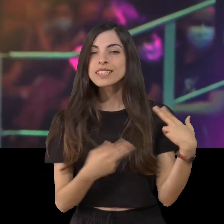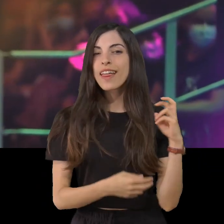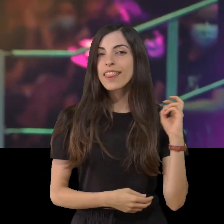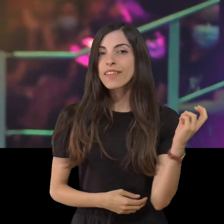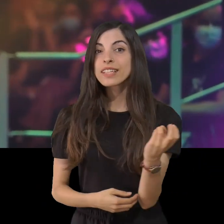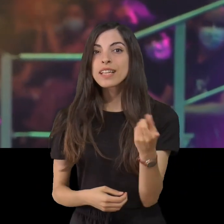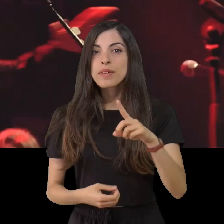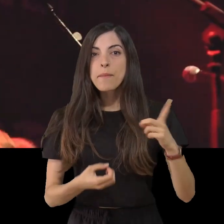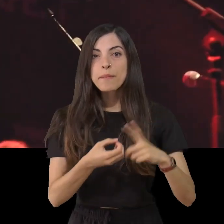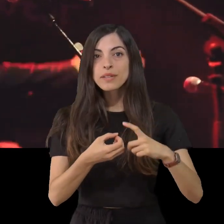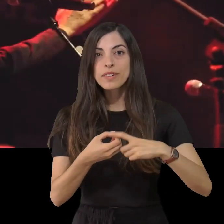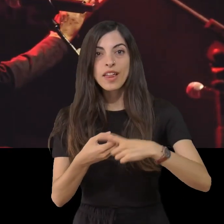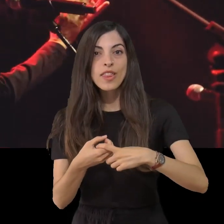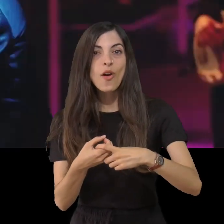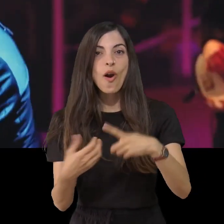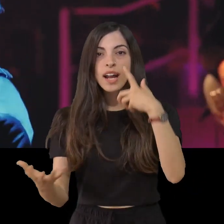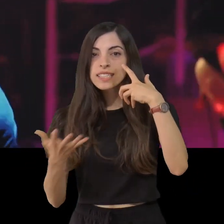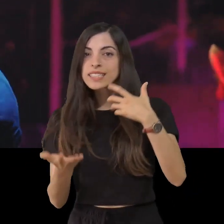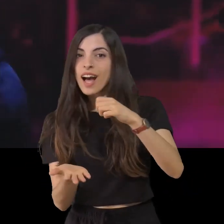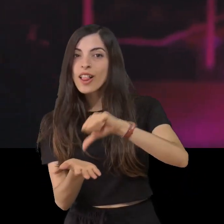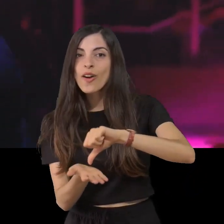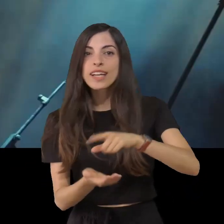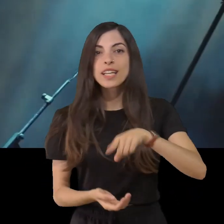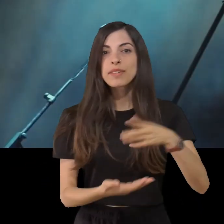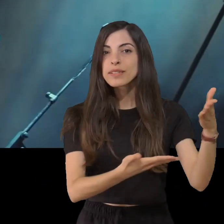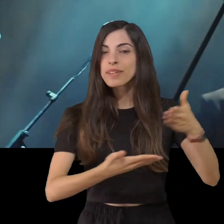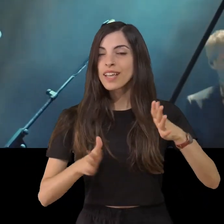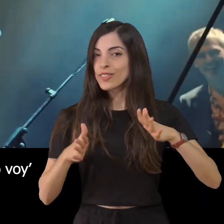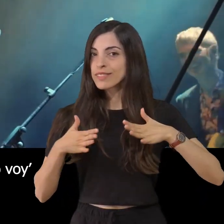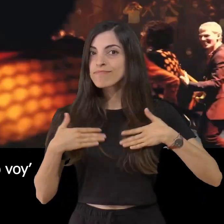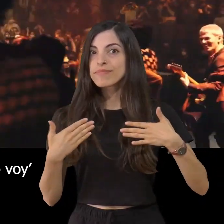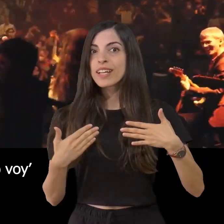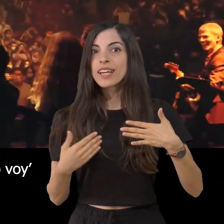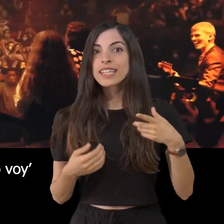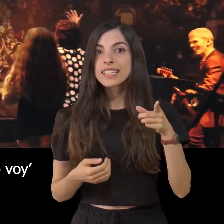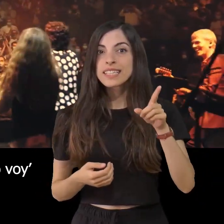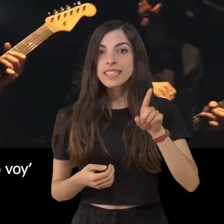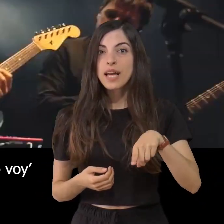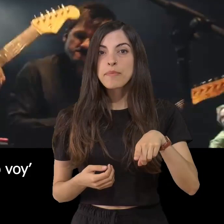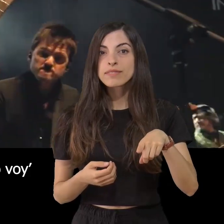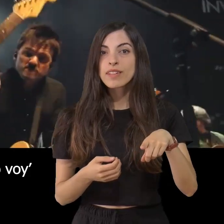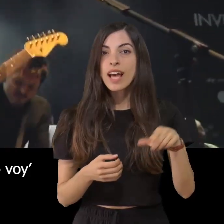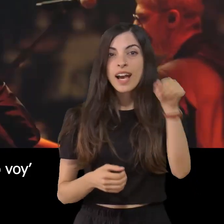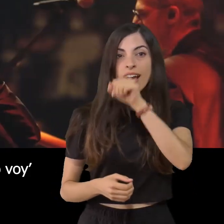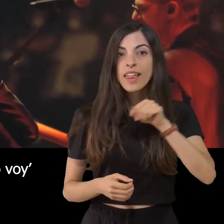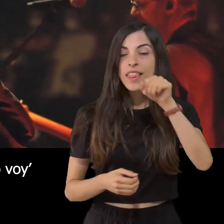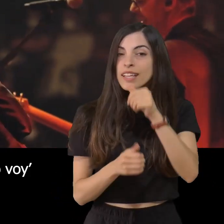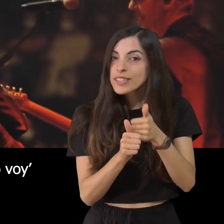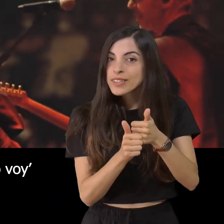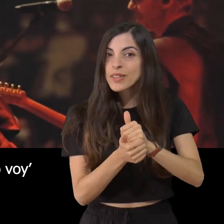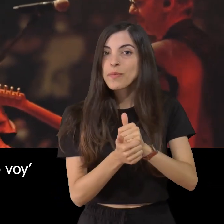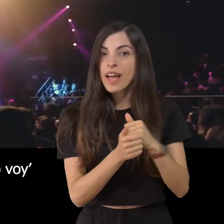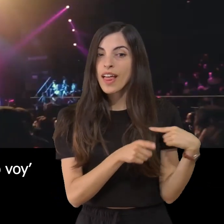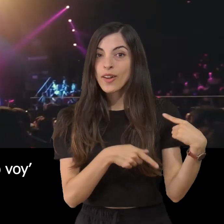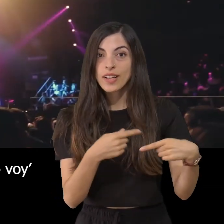artistas locales e invitados inesperados en el que no faltarán las versiones de los grandes clásicos de ambos artistas como